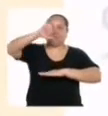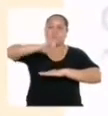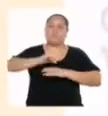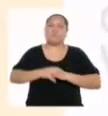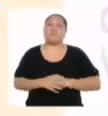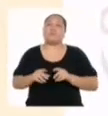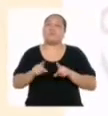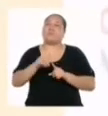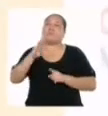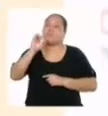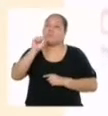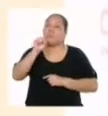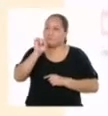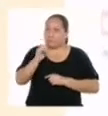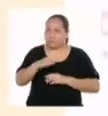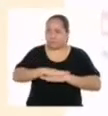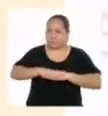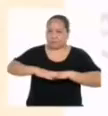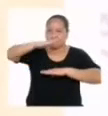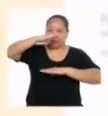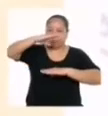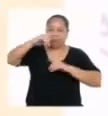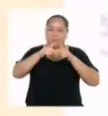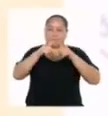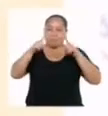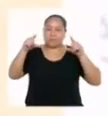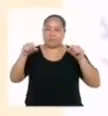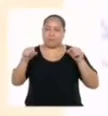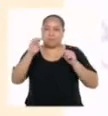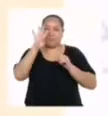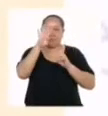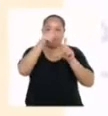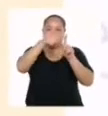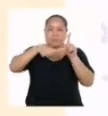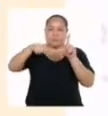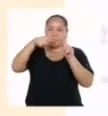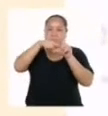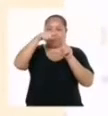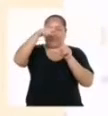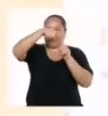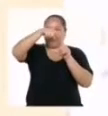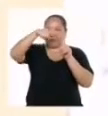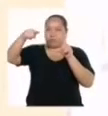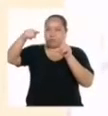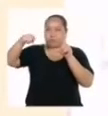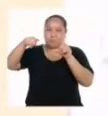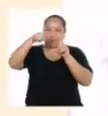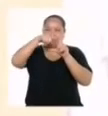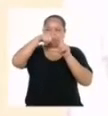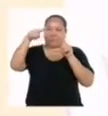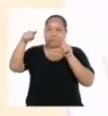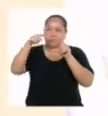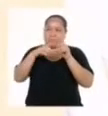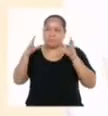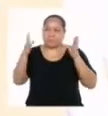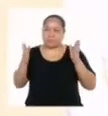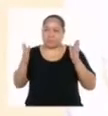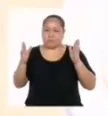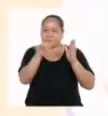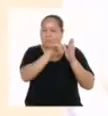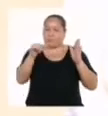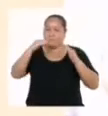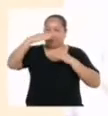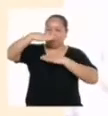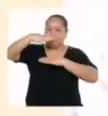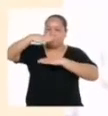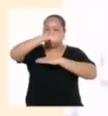hablando de las bases, también me acuerdo de que los rectángulos tienen cuatro ángulos rectos por dentro y los lados opuestos tienen la misma